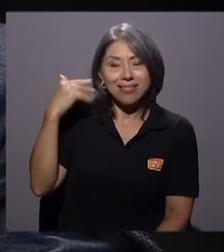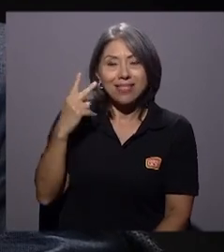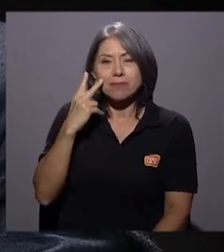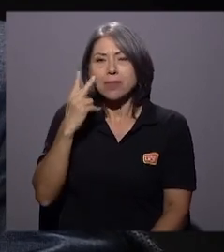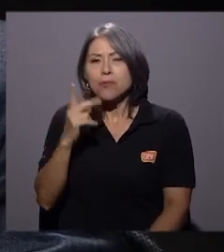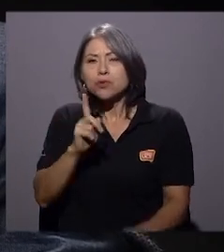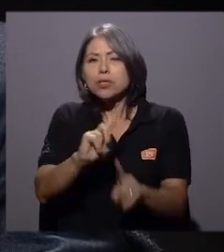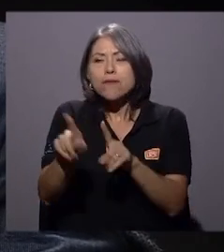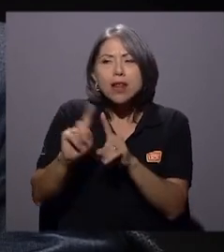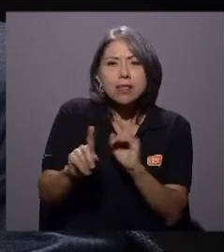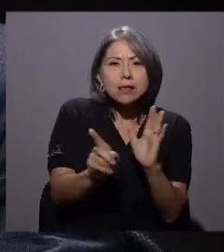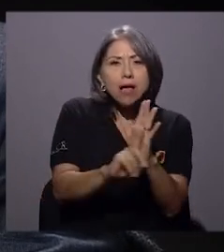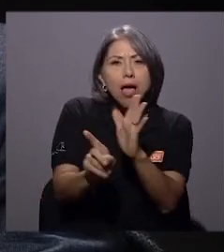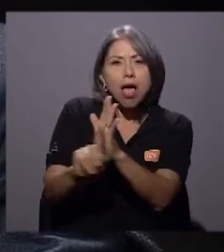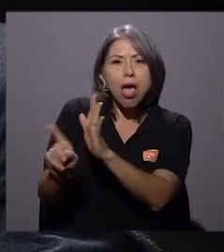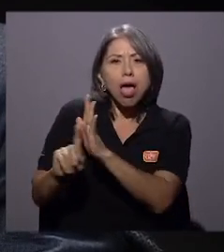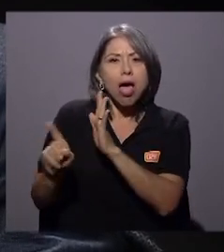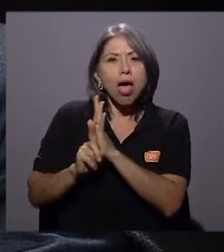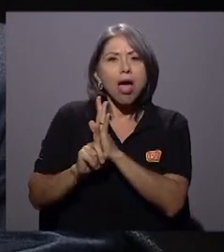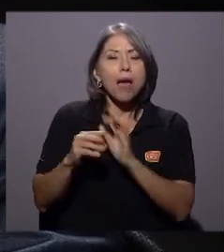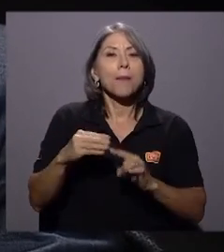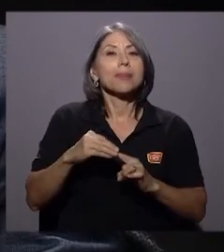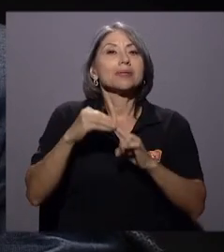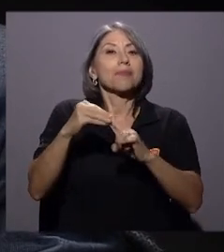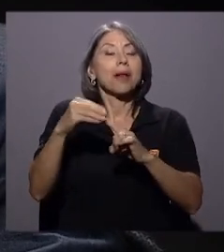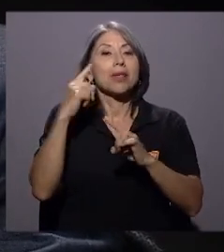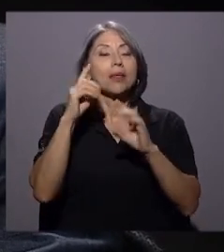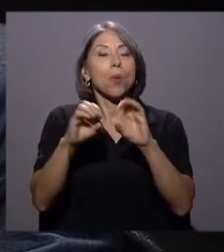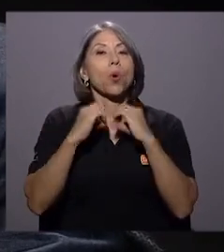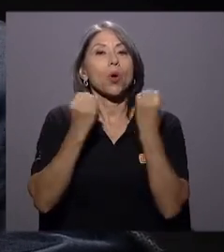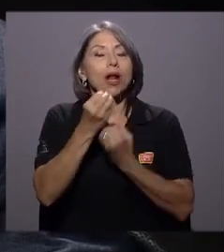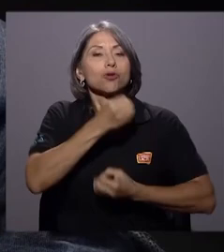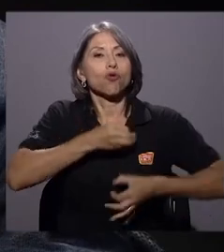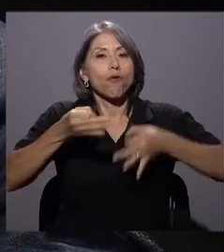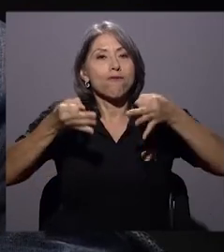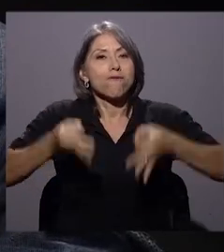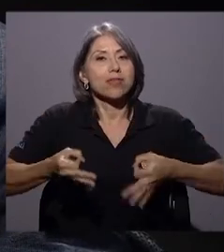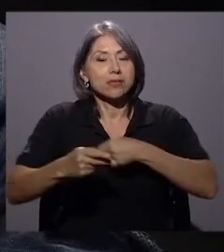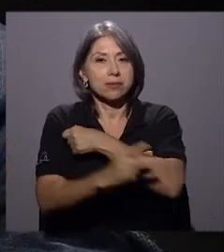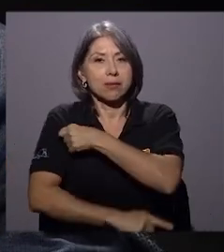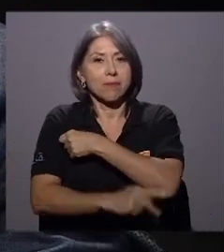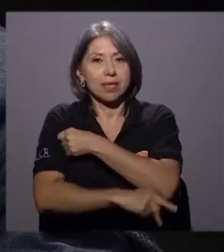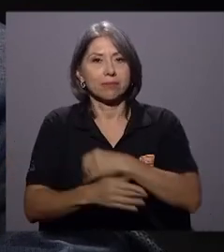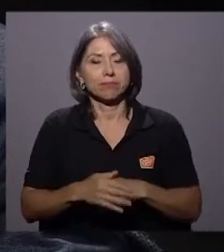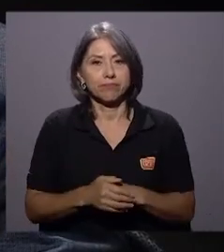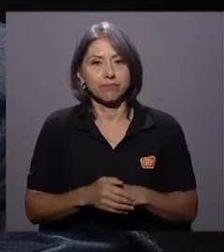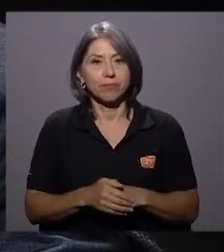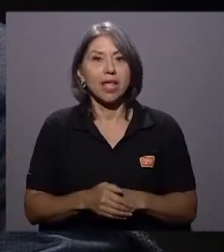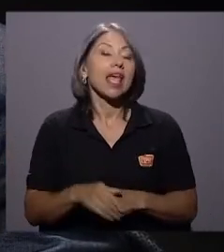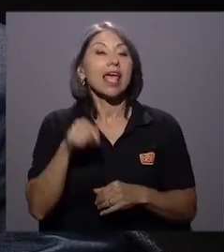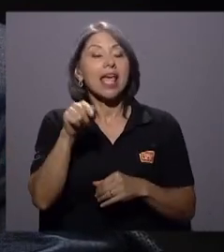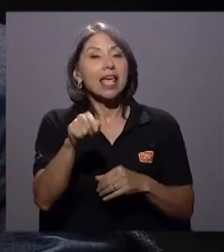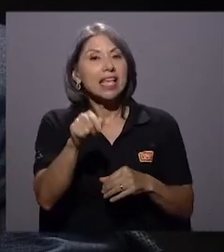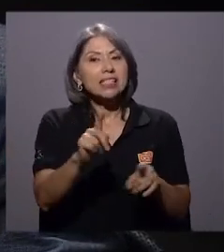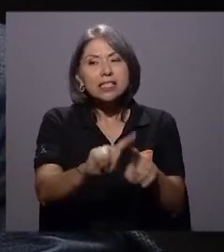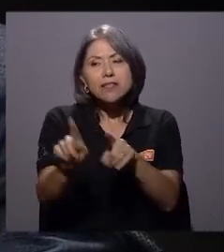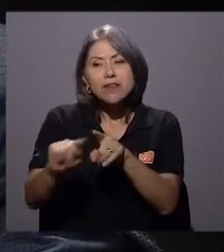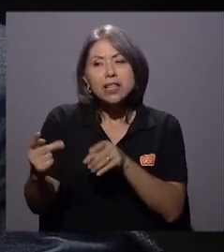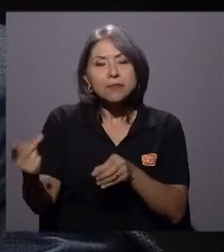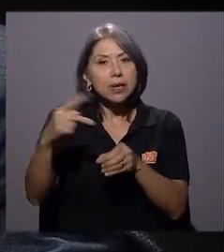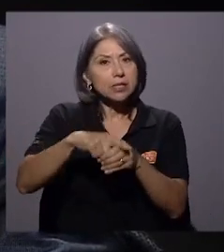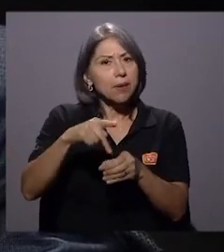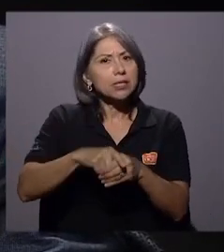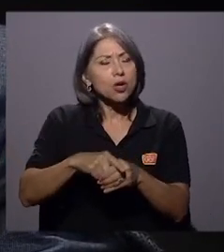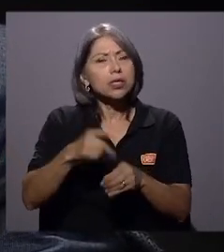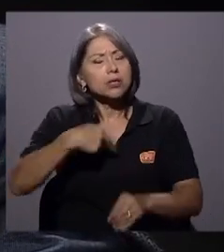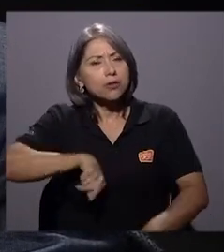encender principalmente por los órganos oficiales del país. En este recorrido de participaciones nos llenamos